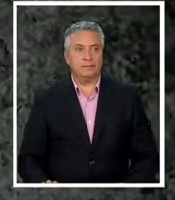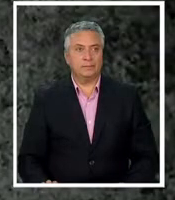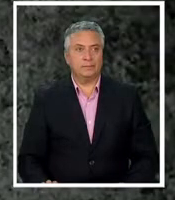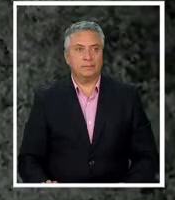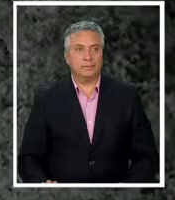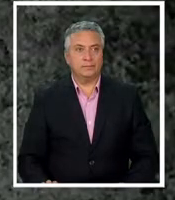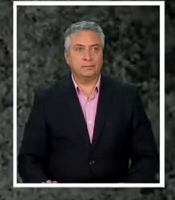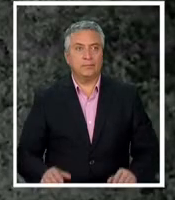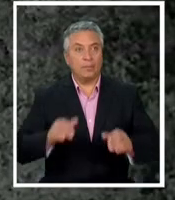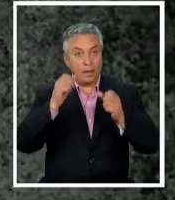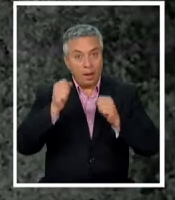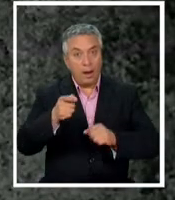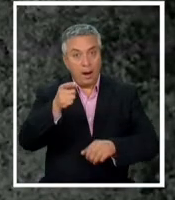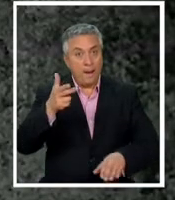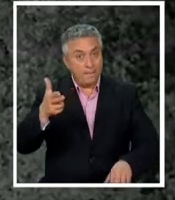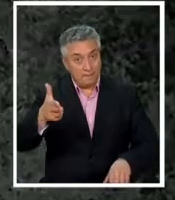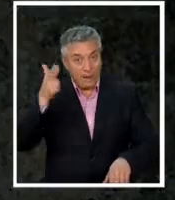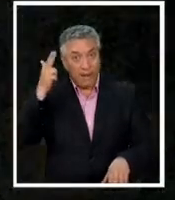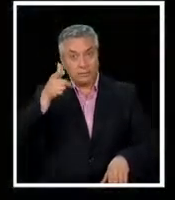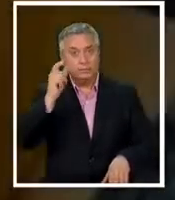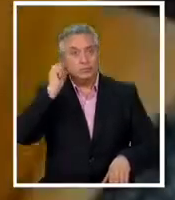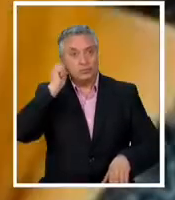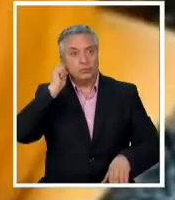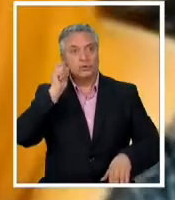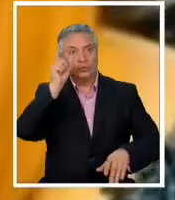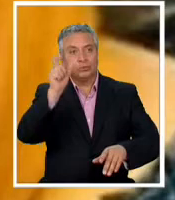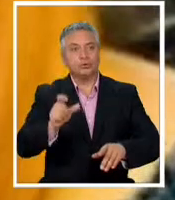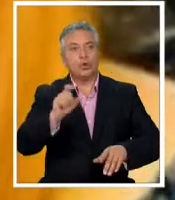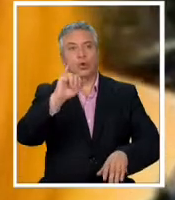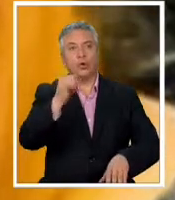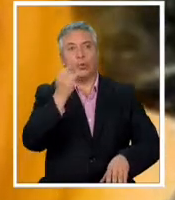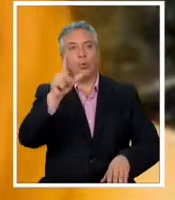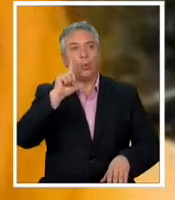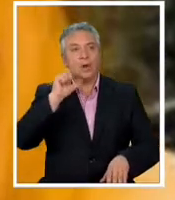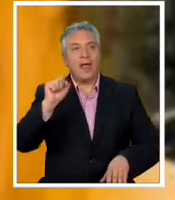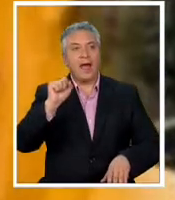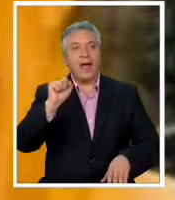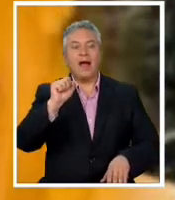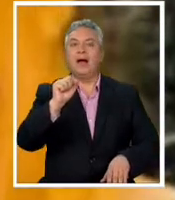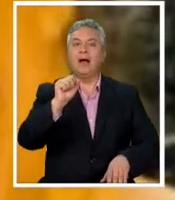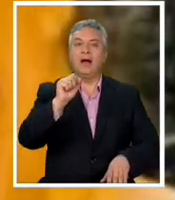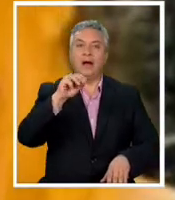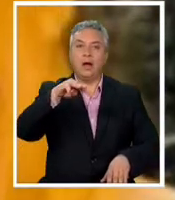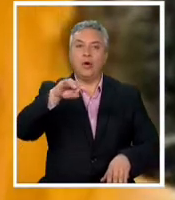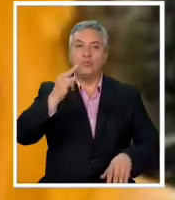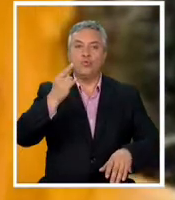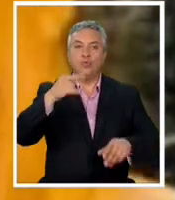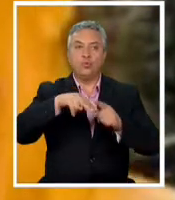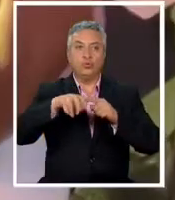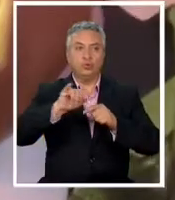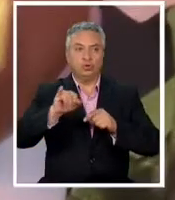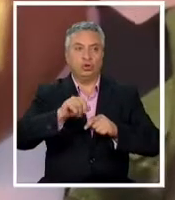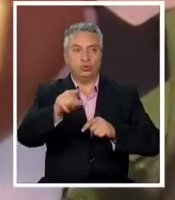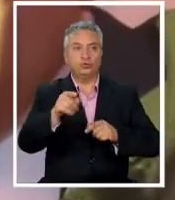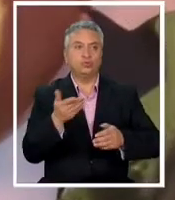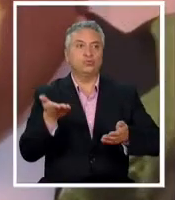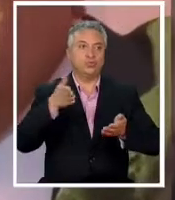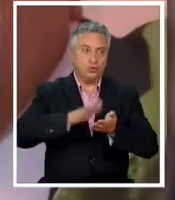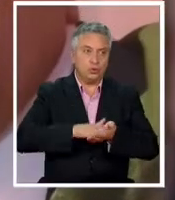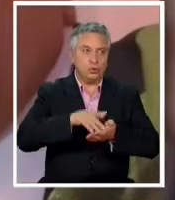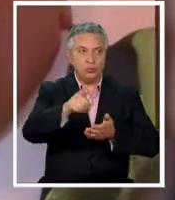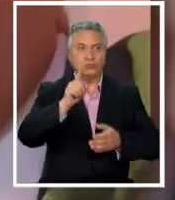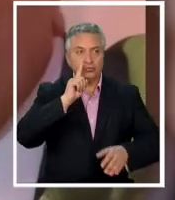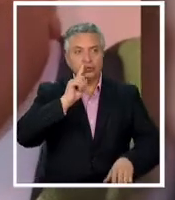Pudo ser el disparo que provocó la muerte de Julia del Carmen Muñoz, una mujer trabajadora, madre y esposa, tenía